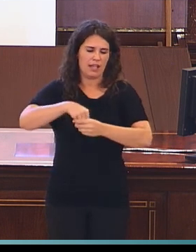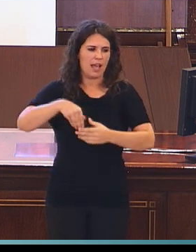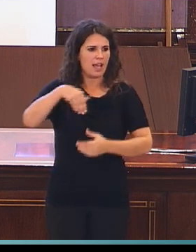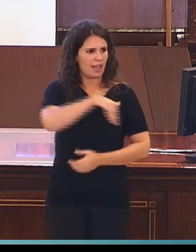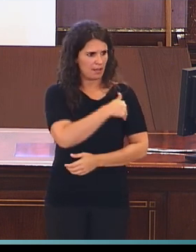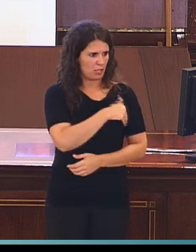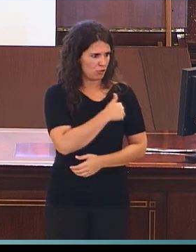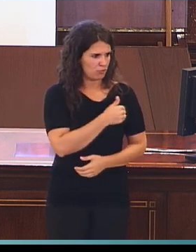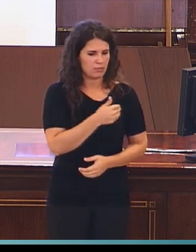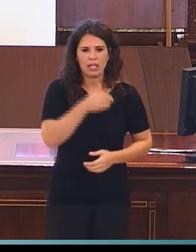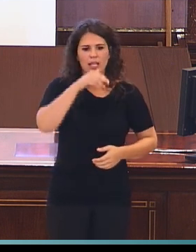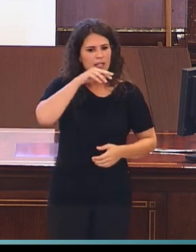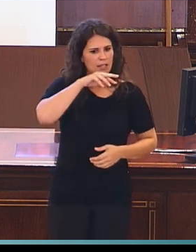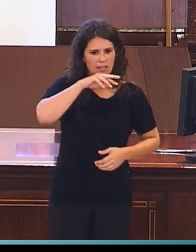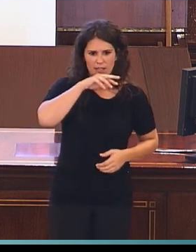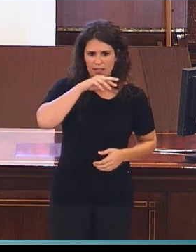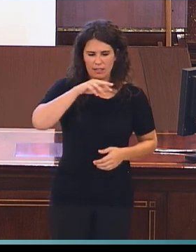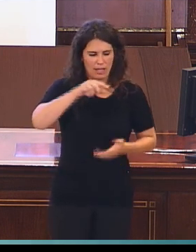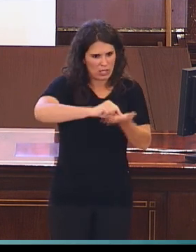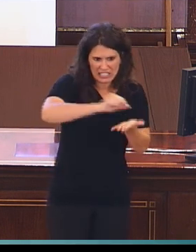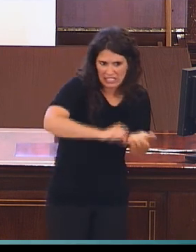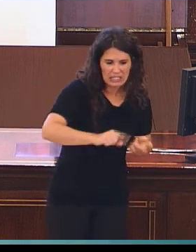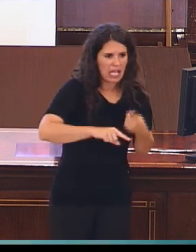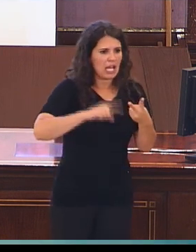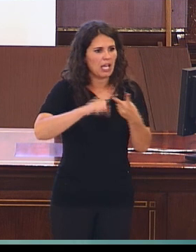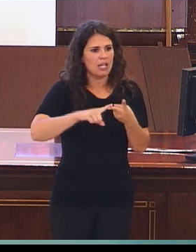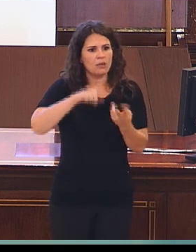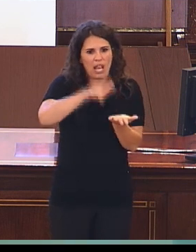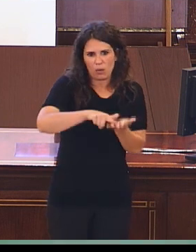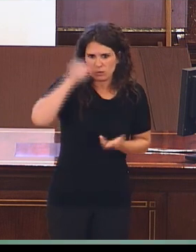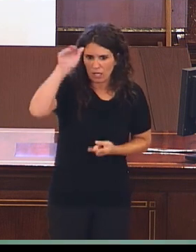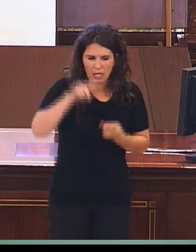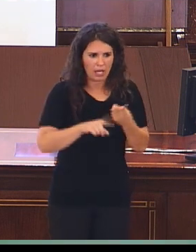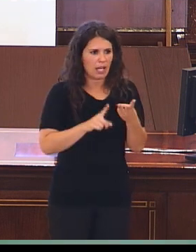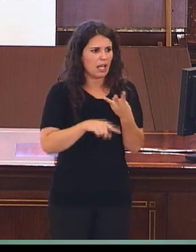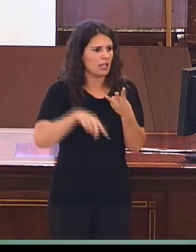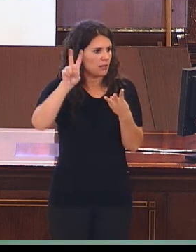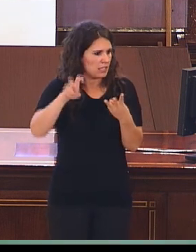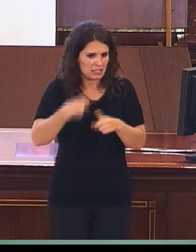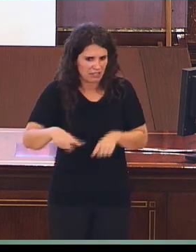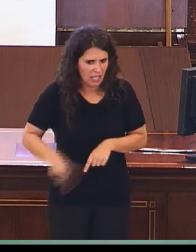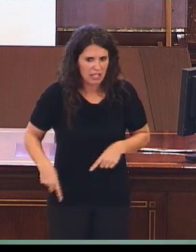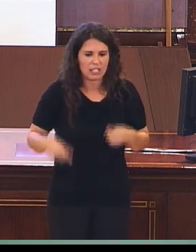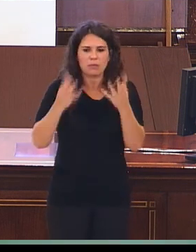ya sea lengua oral, lengua escrita, lengua extranjera, matemática, etcétera.